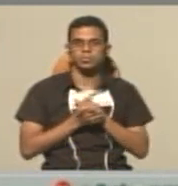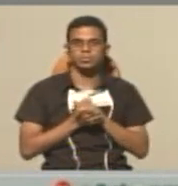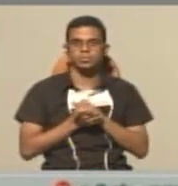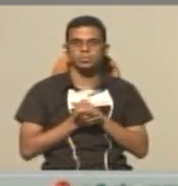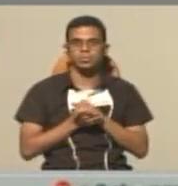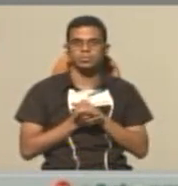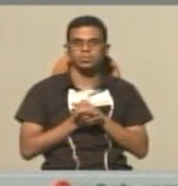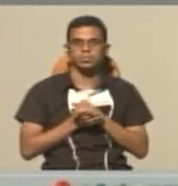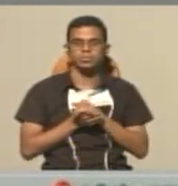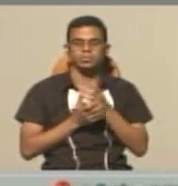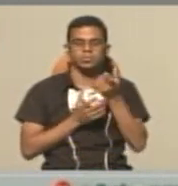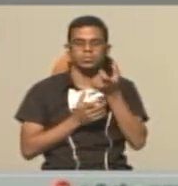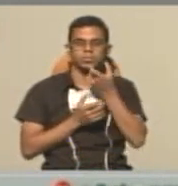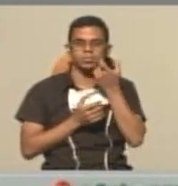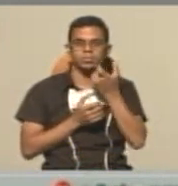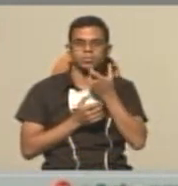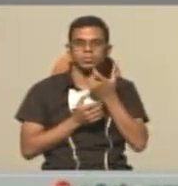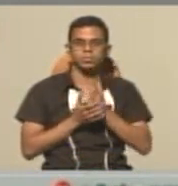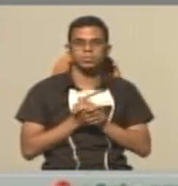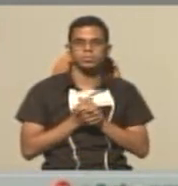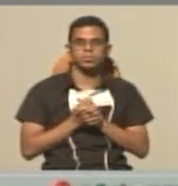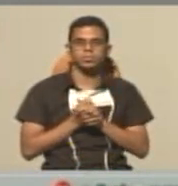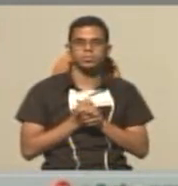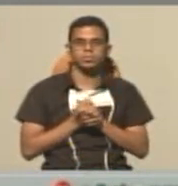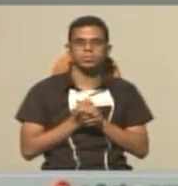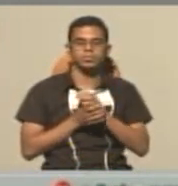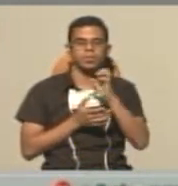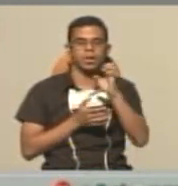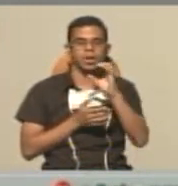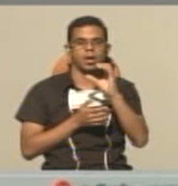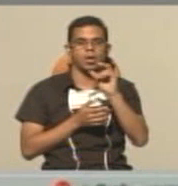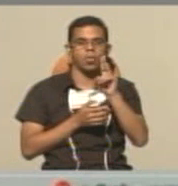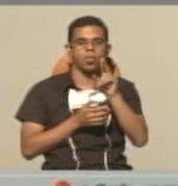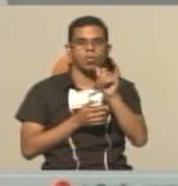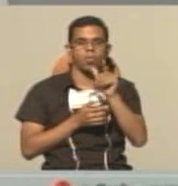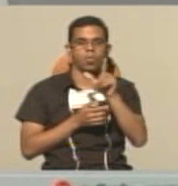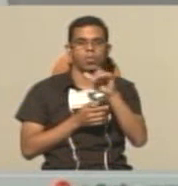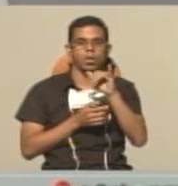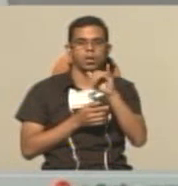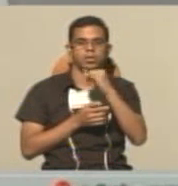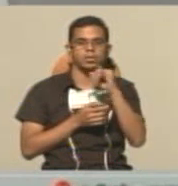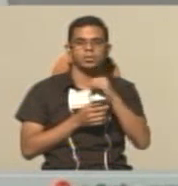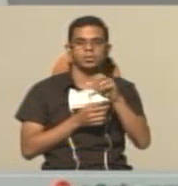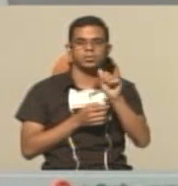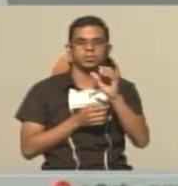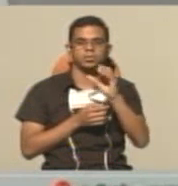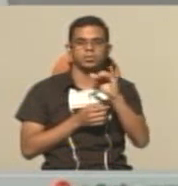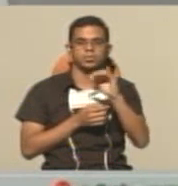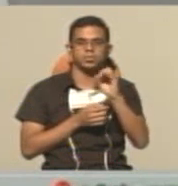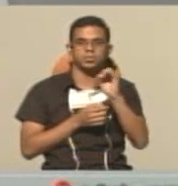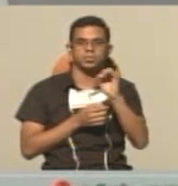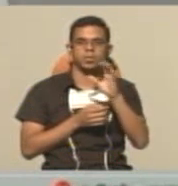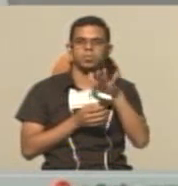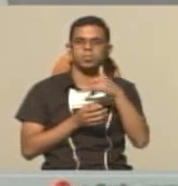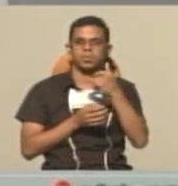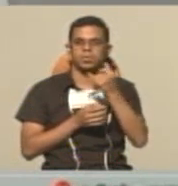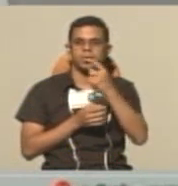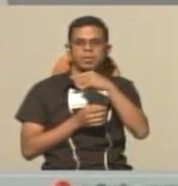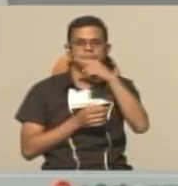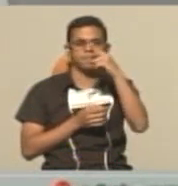y buscamos Ecualización. Acá podemos seleccionar cualquier curva para